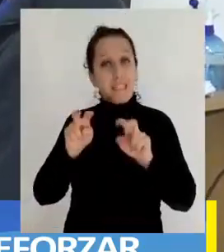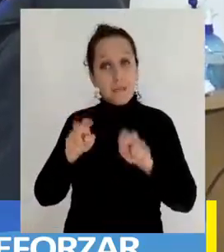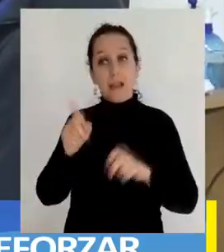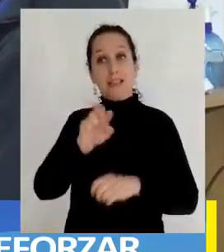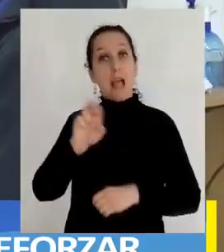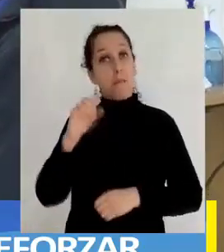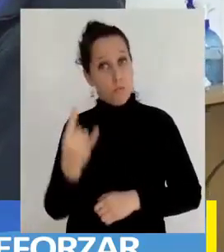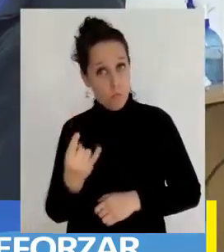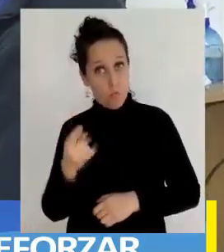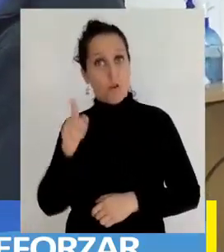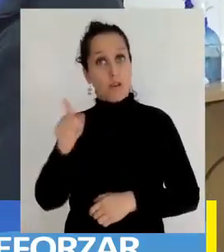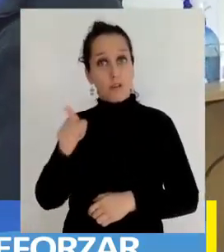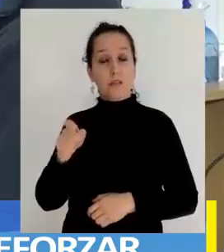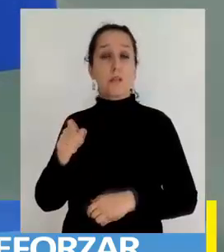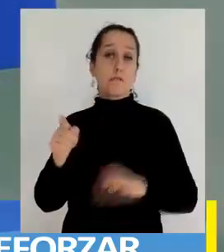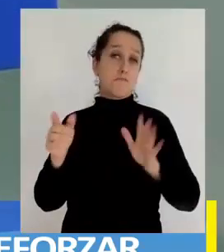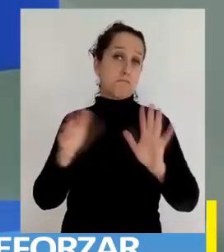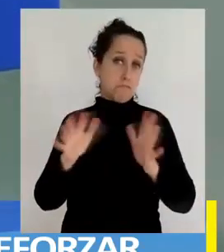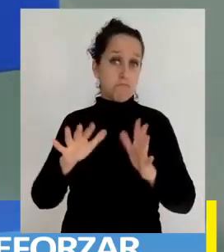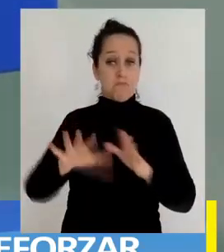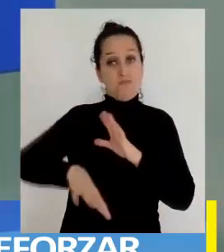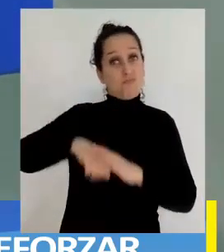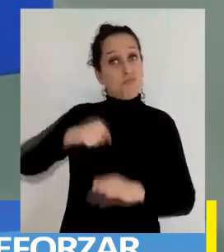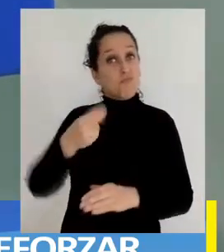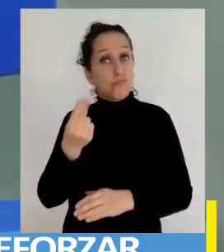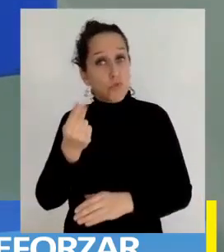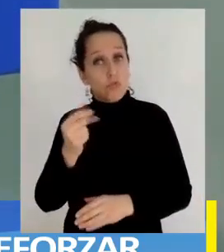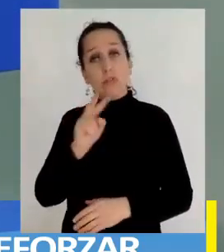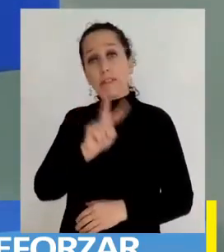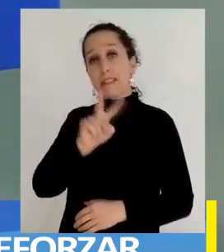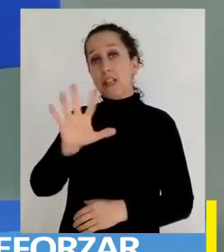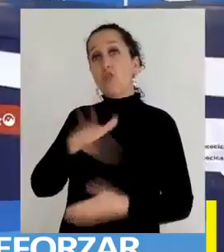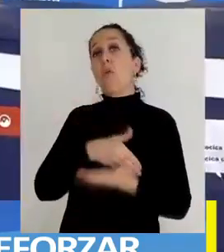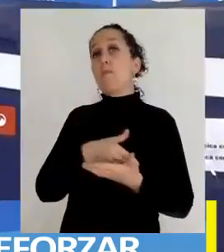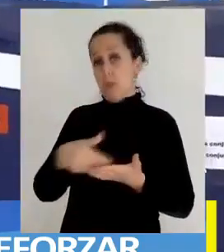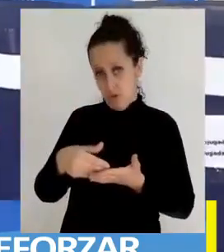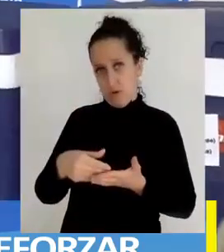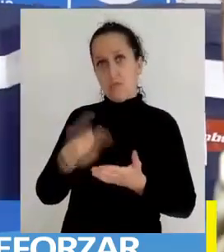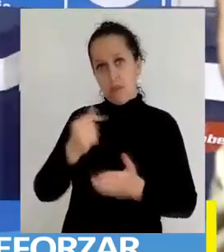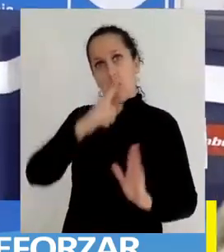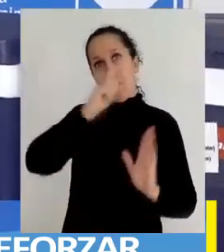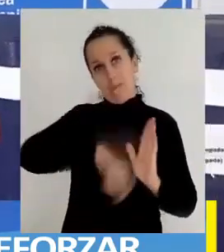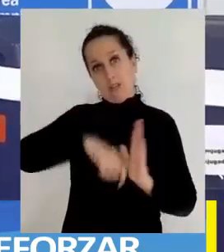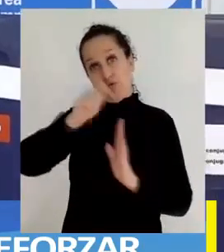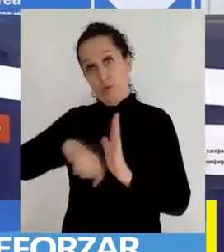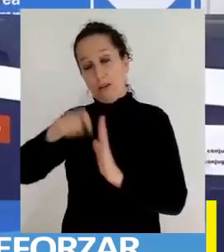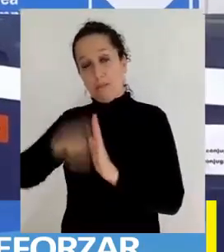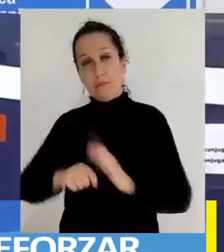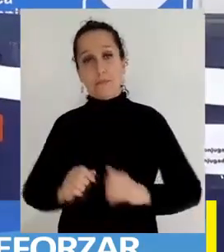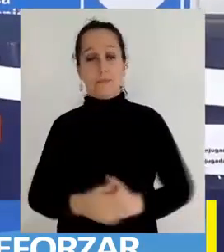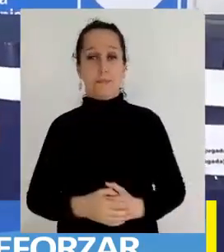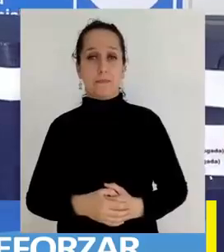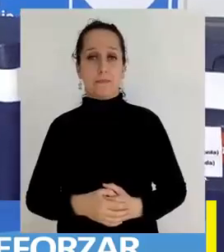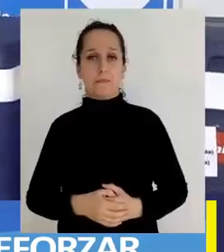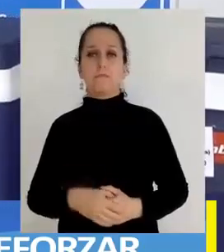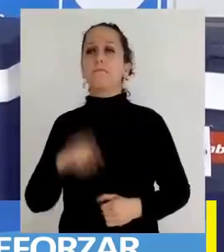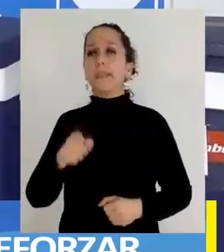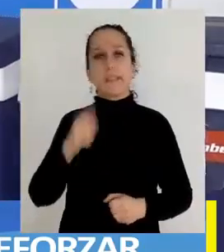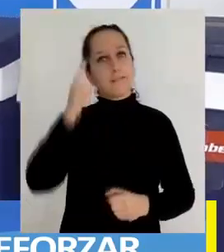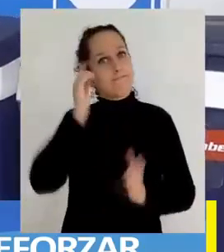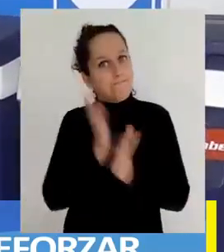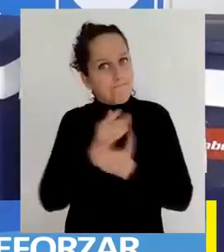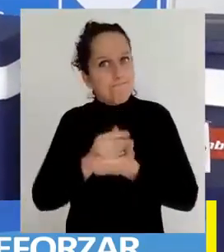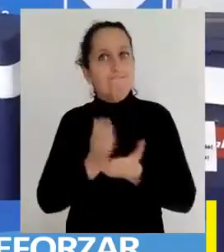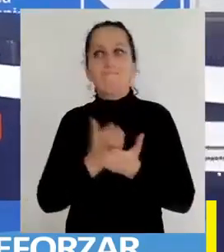ampliación de atención del ZAPU significa una inversión superior a los 25 millones de pesos mensuales. Estas